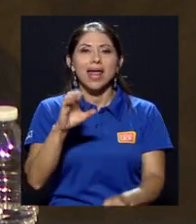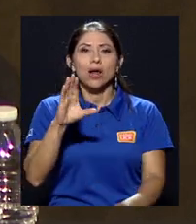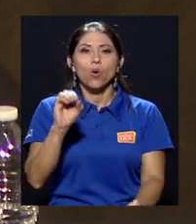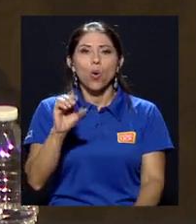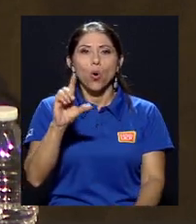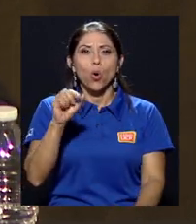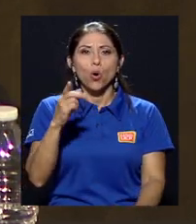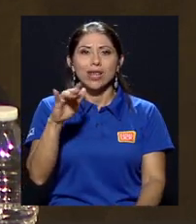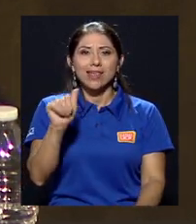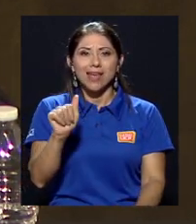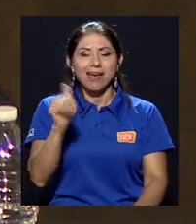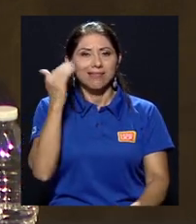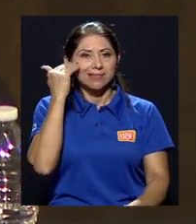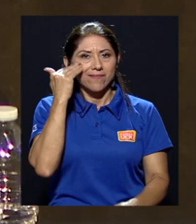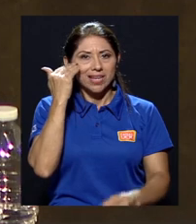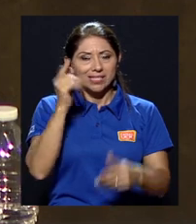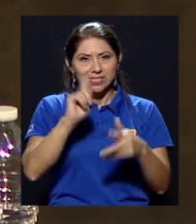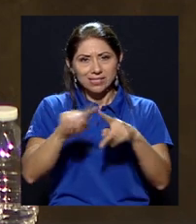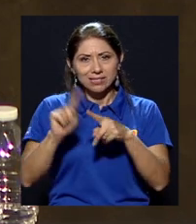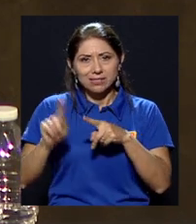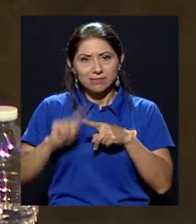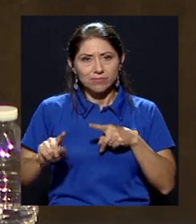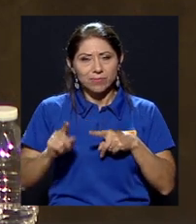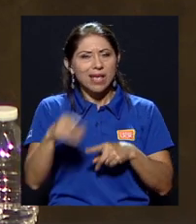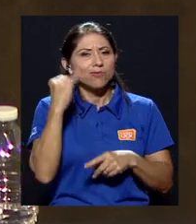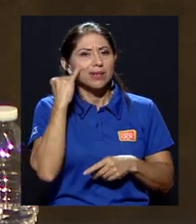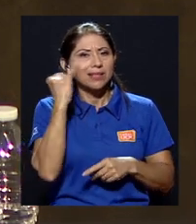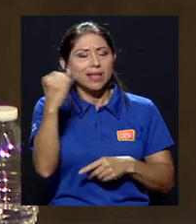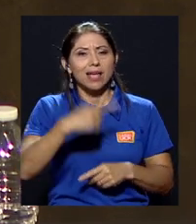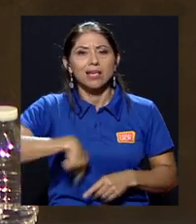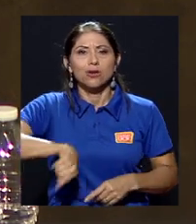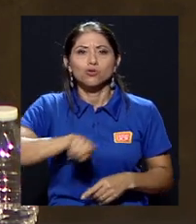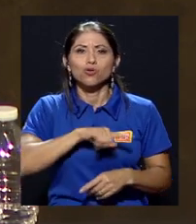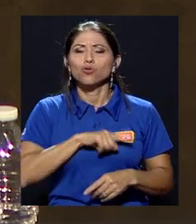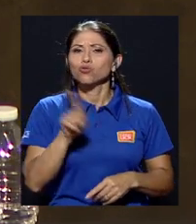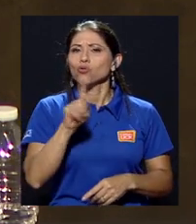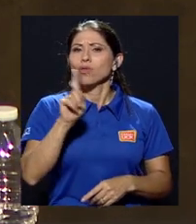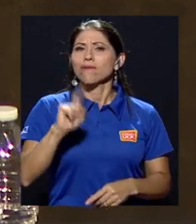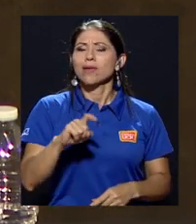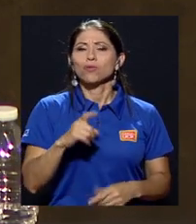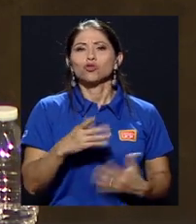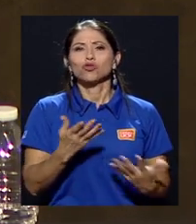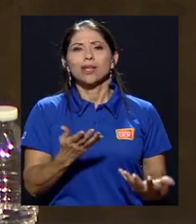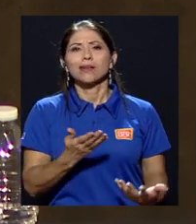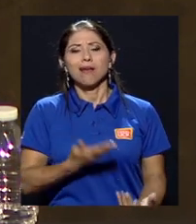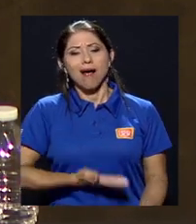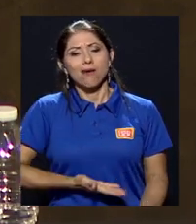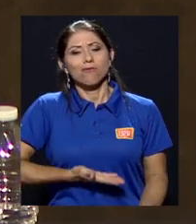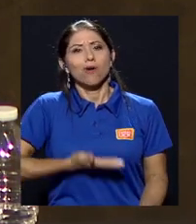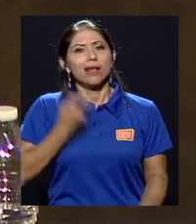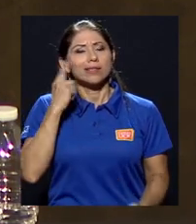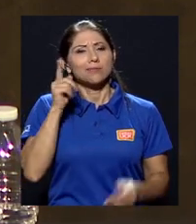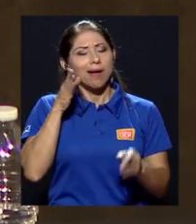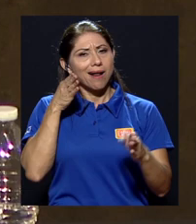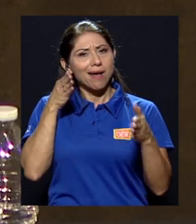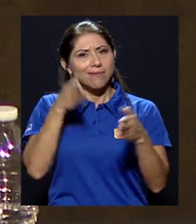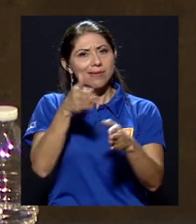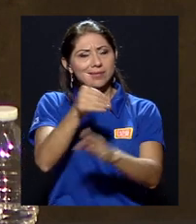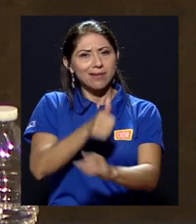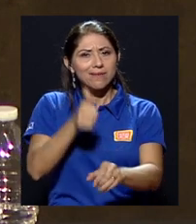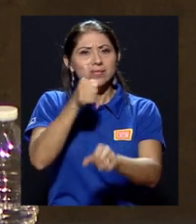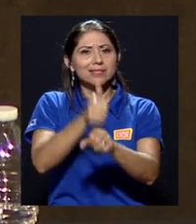Y por eso hay aquí una idea de que no debemos ser arrogantes en determinar los caminos del